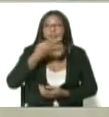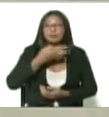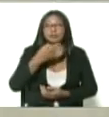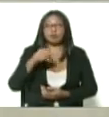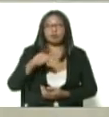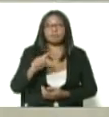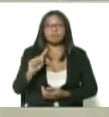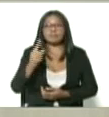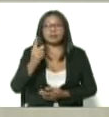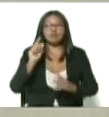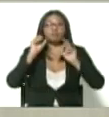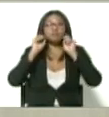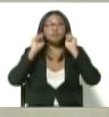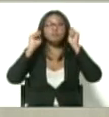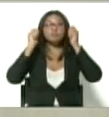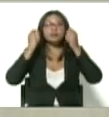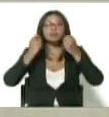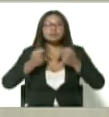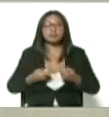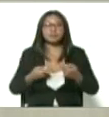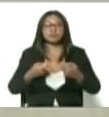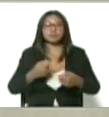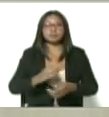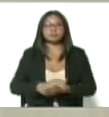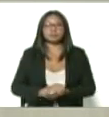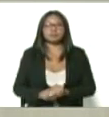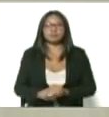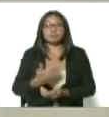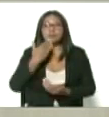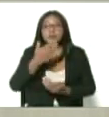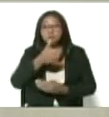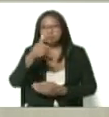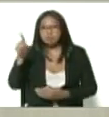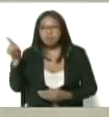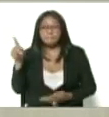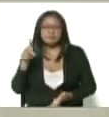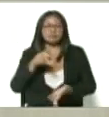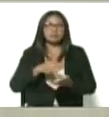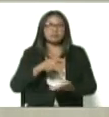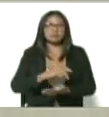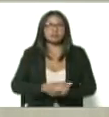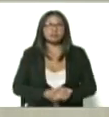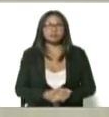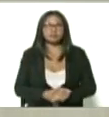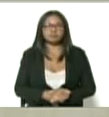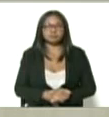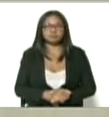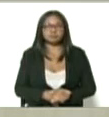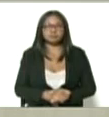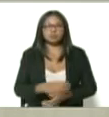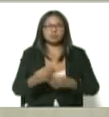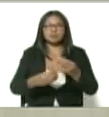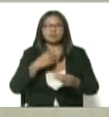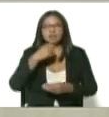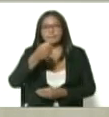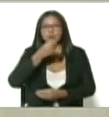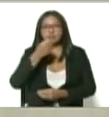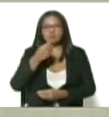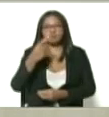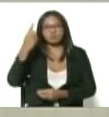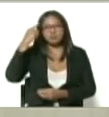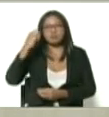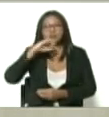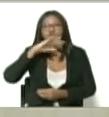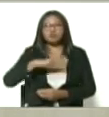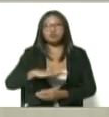primero que nada, a retirarme la mascarilla con el permiso de los presentes. Como decía la periodista, un día histórico